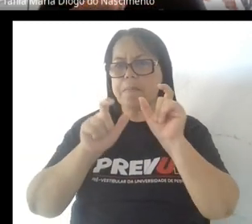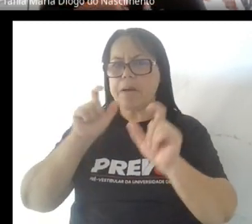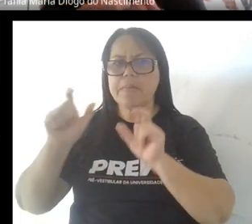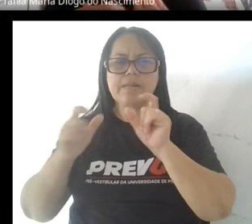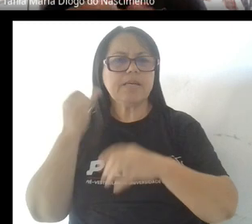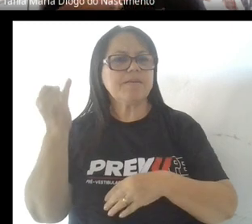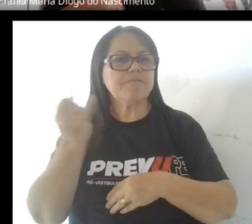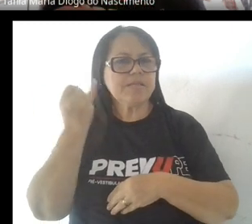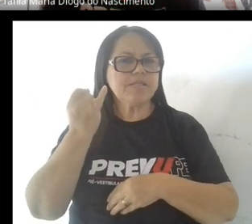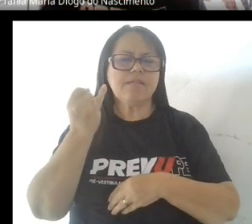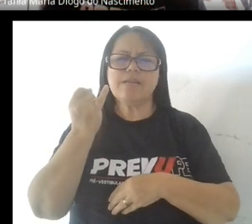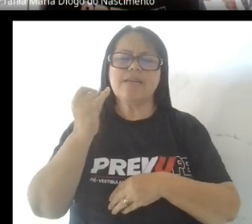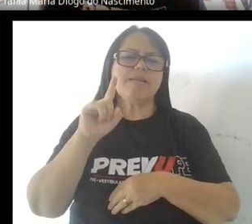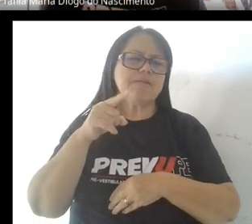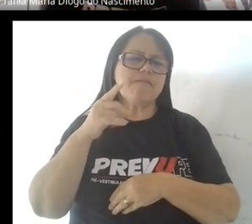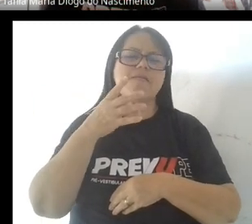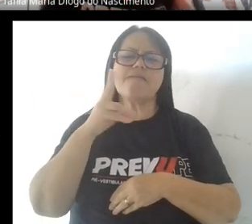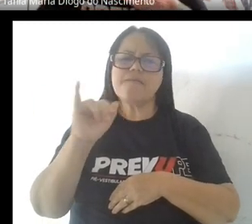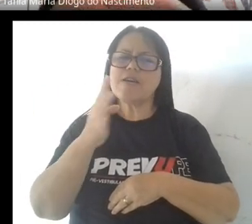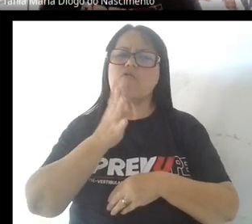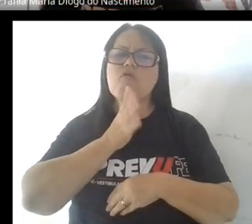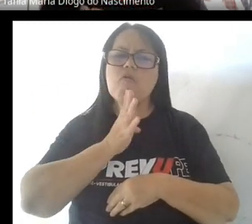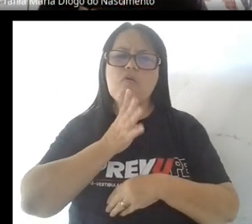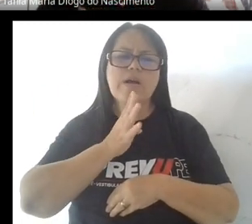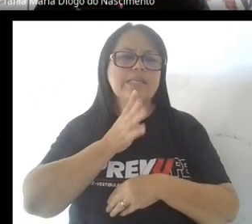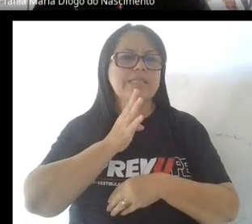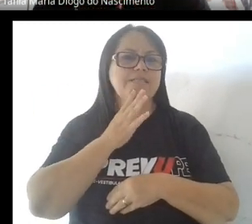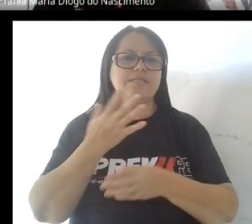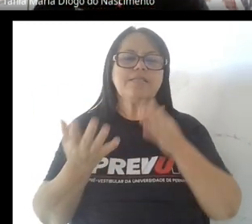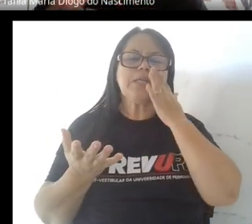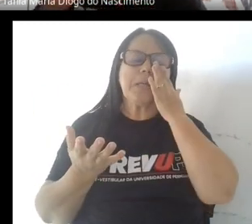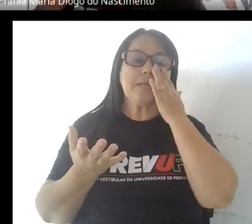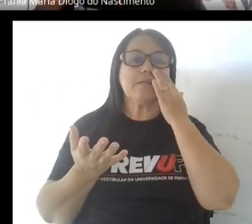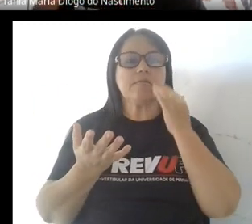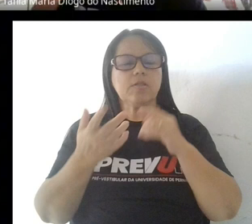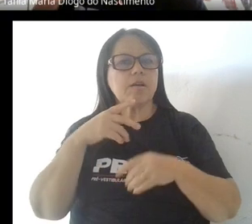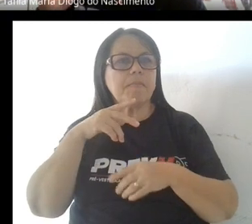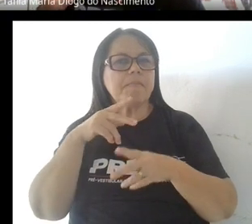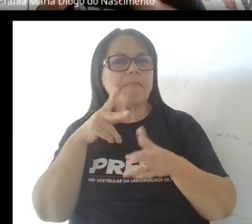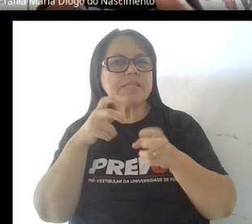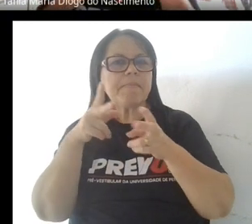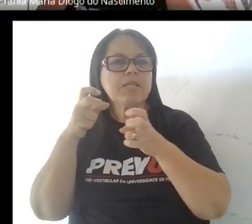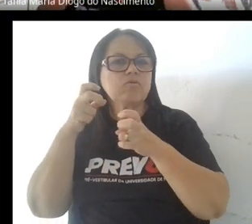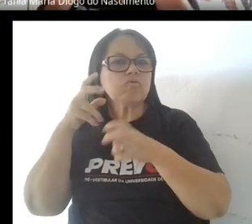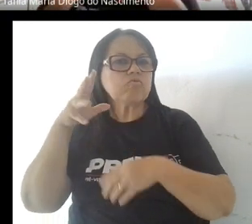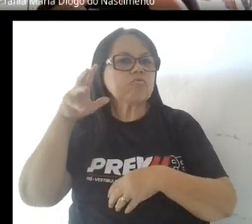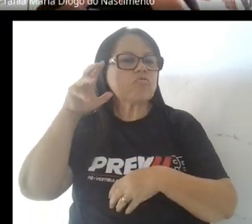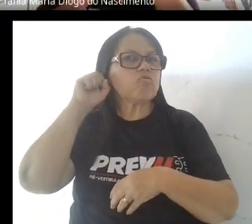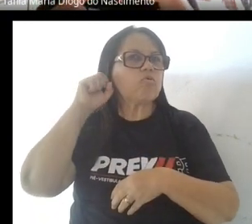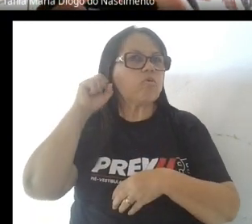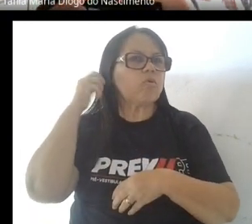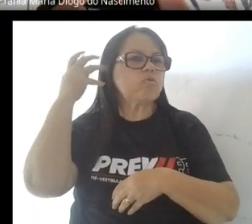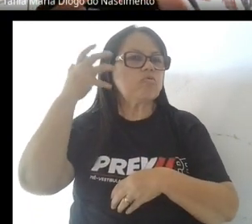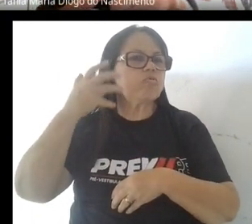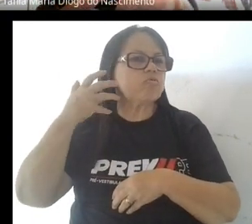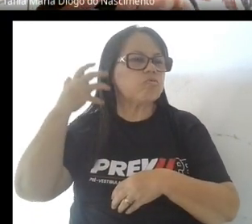y luego pasarás a reconocerlas tanto en la cuestión del sonido, ¿no? De los sonidos que